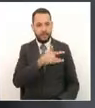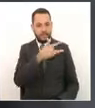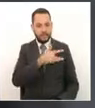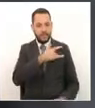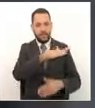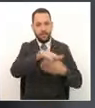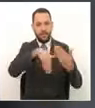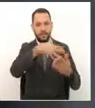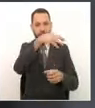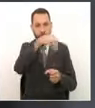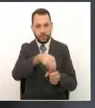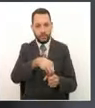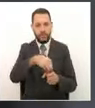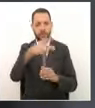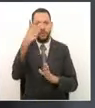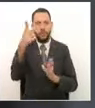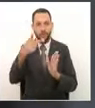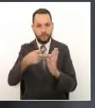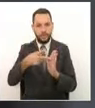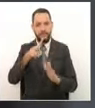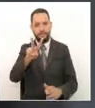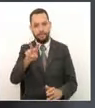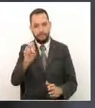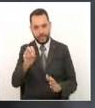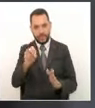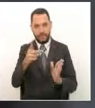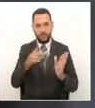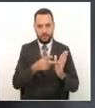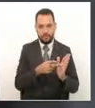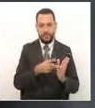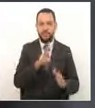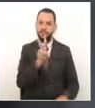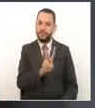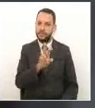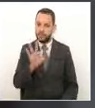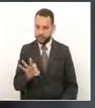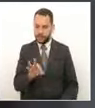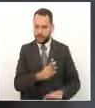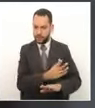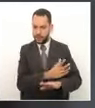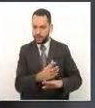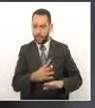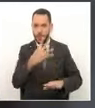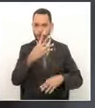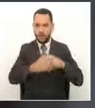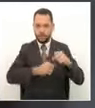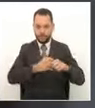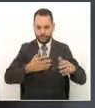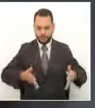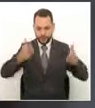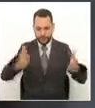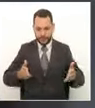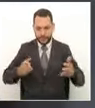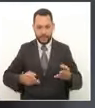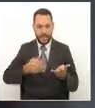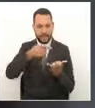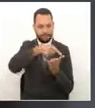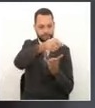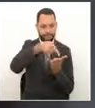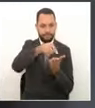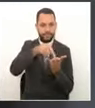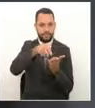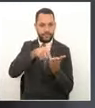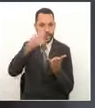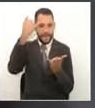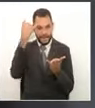2020-2023, se ha estructurado en cuatro líneas estratégicas. Que